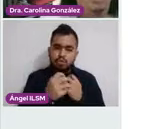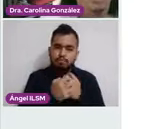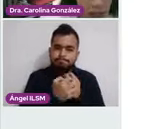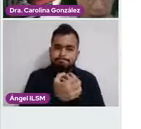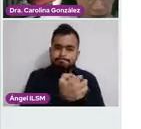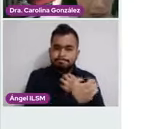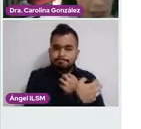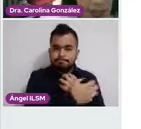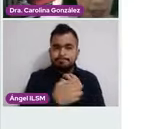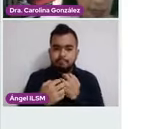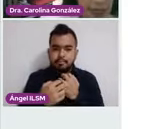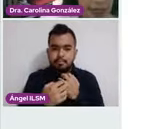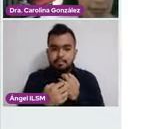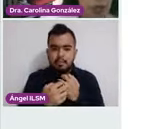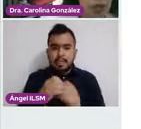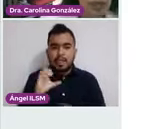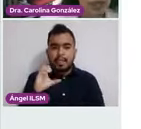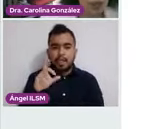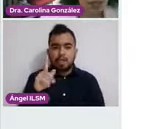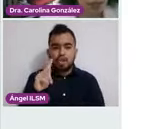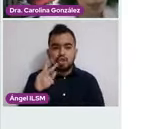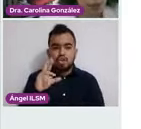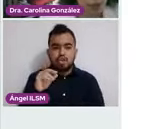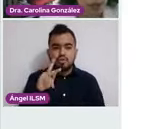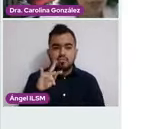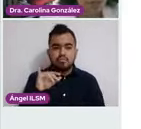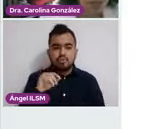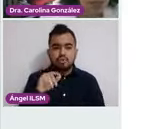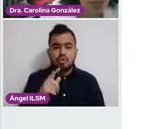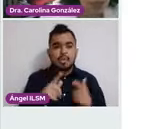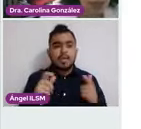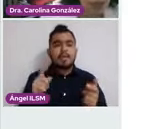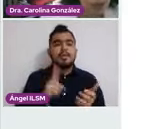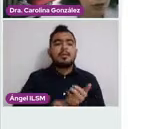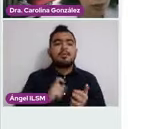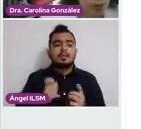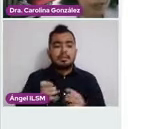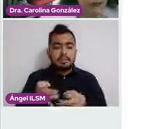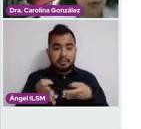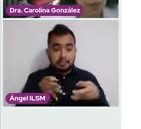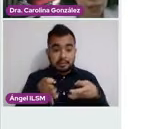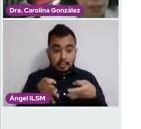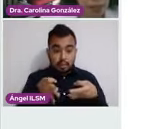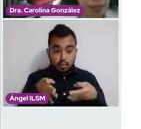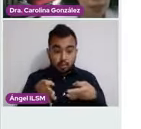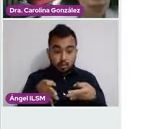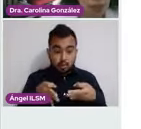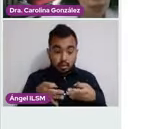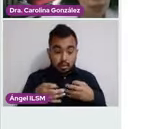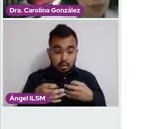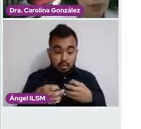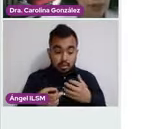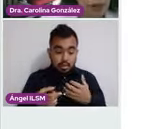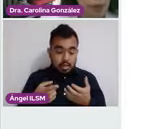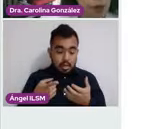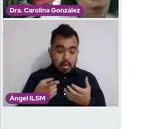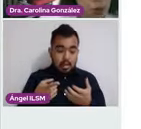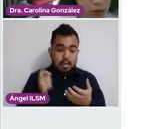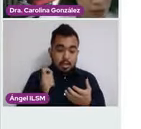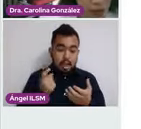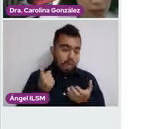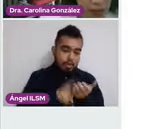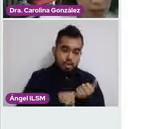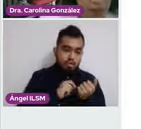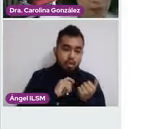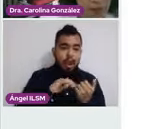ectropión grande, que son las células escamosas que en vez de estar en el endocérdix, se encuentran en el exocérdix. Pero eso